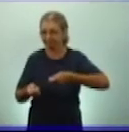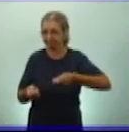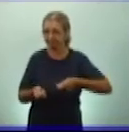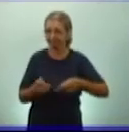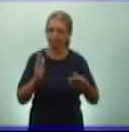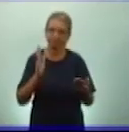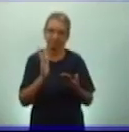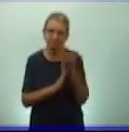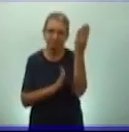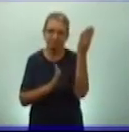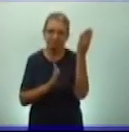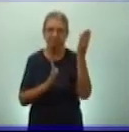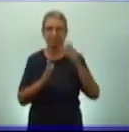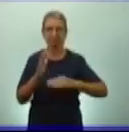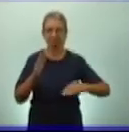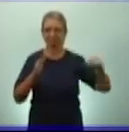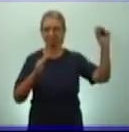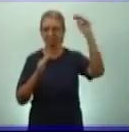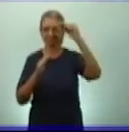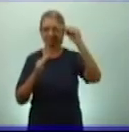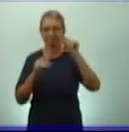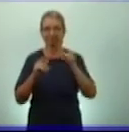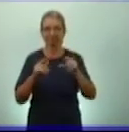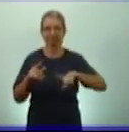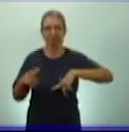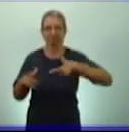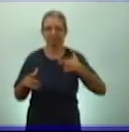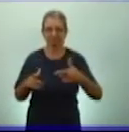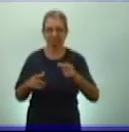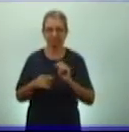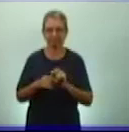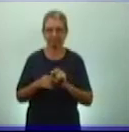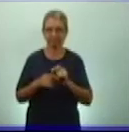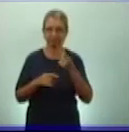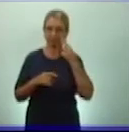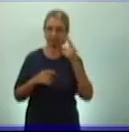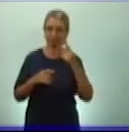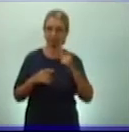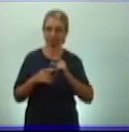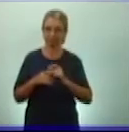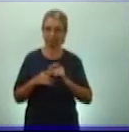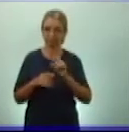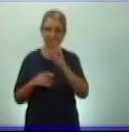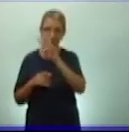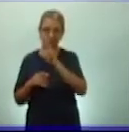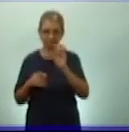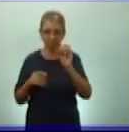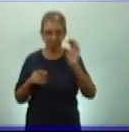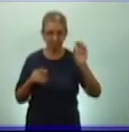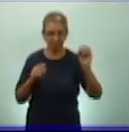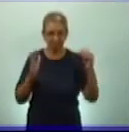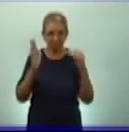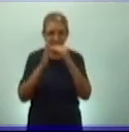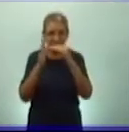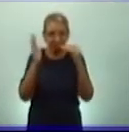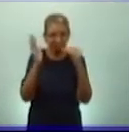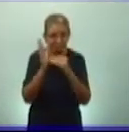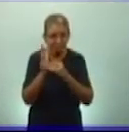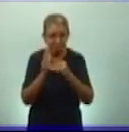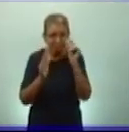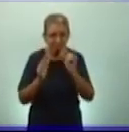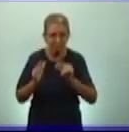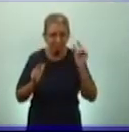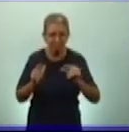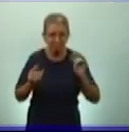desarrollo que alcanzó esa civilización. Dice que llegó a tener 300 millones de habitantes a partir del propio